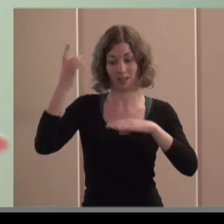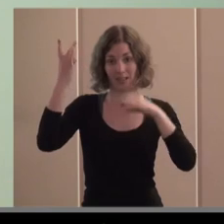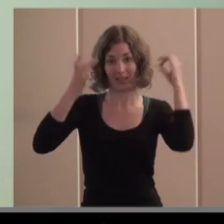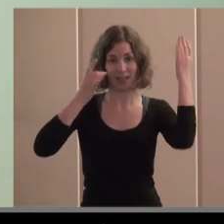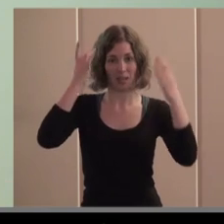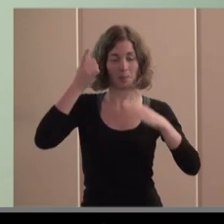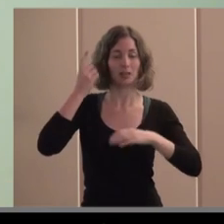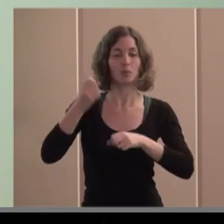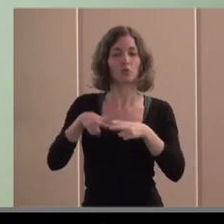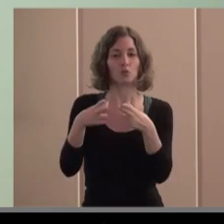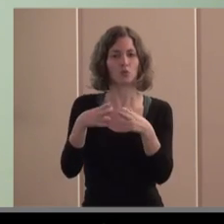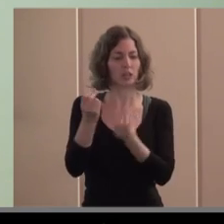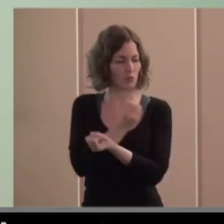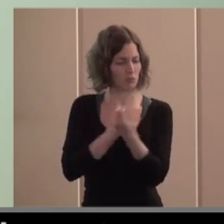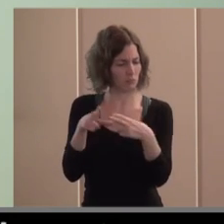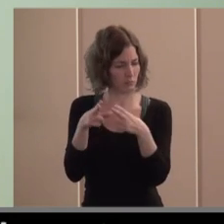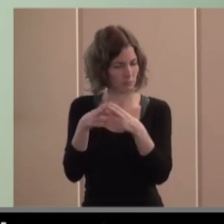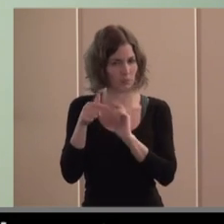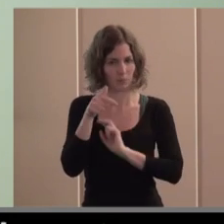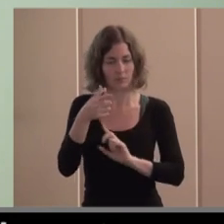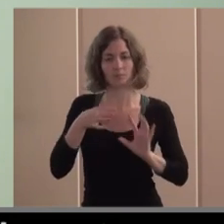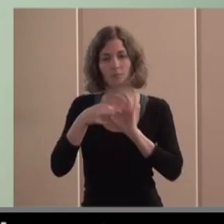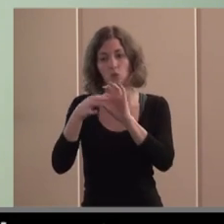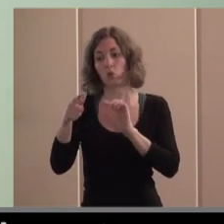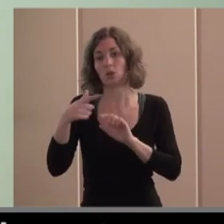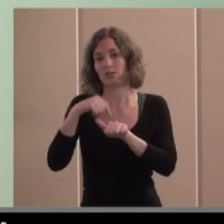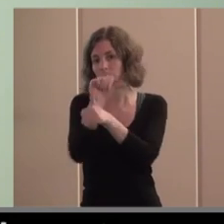con un reconocimiento de estas formas de empresa en general